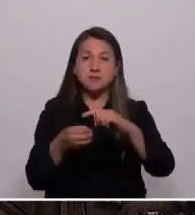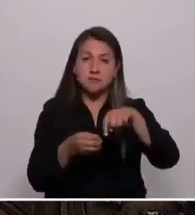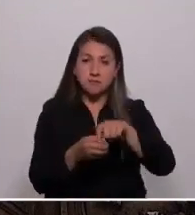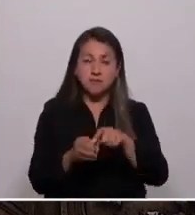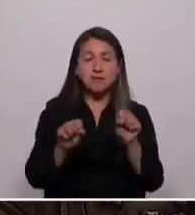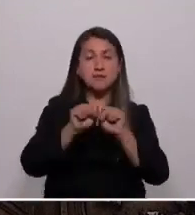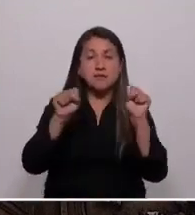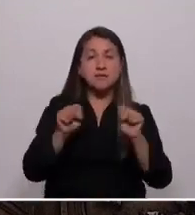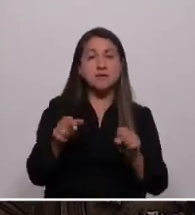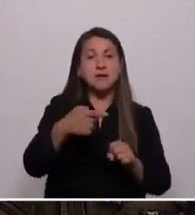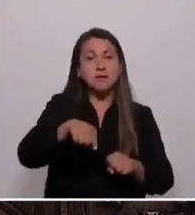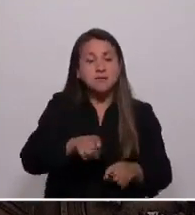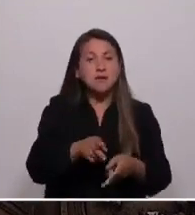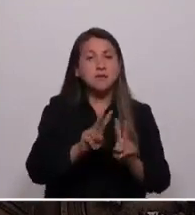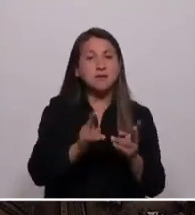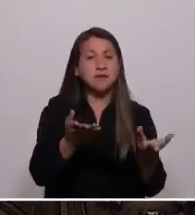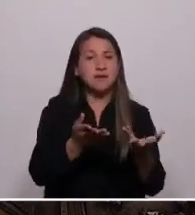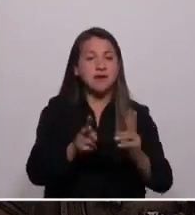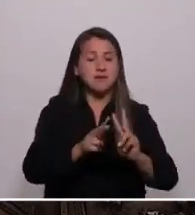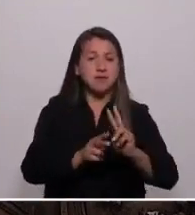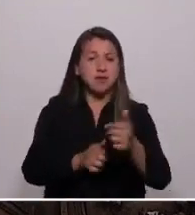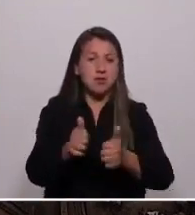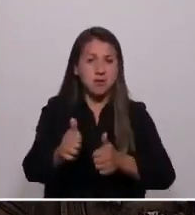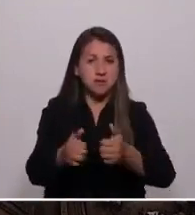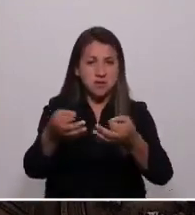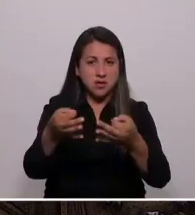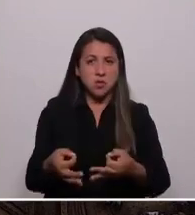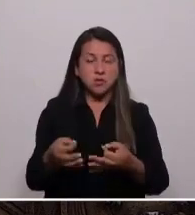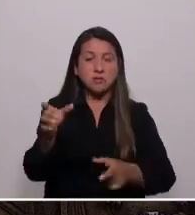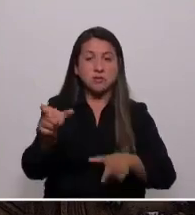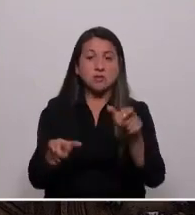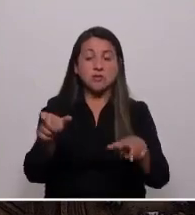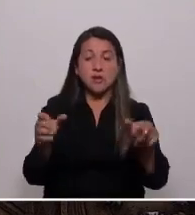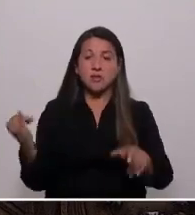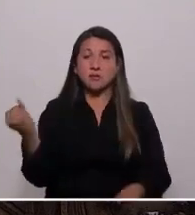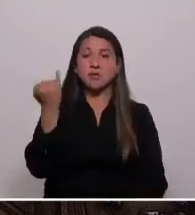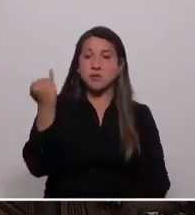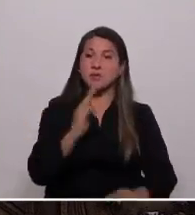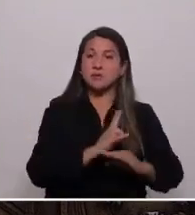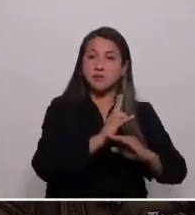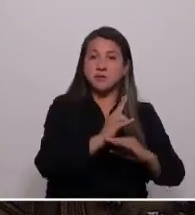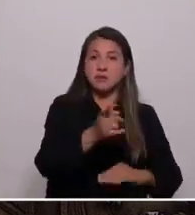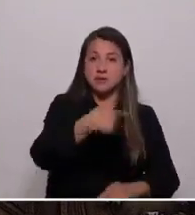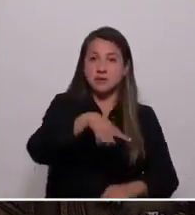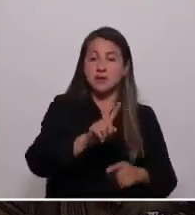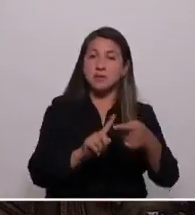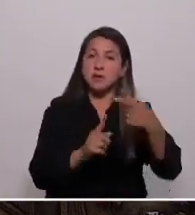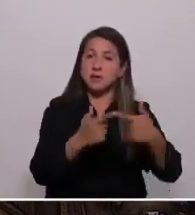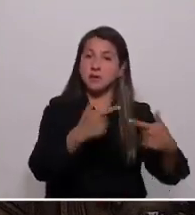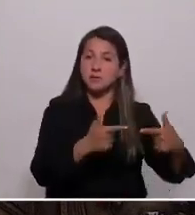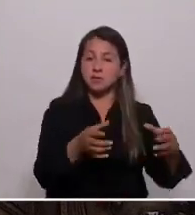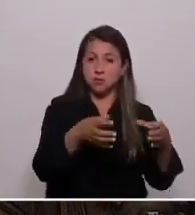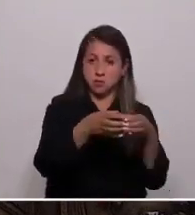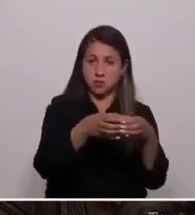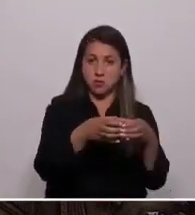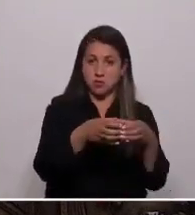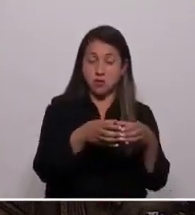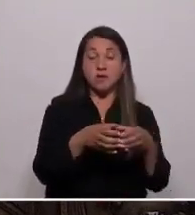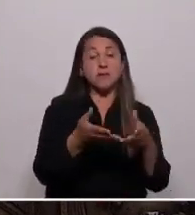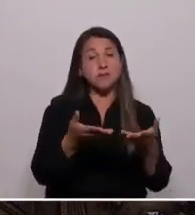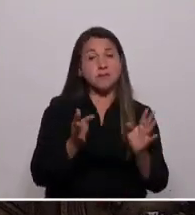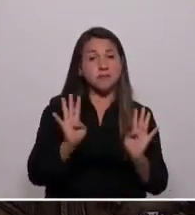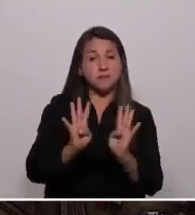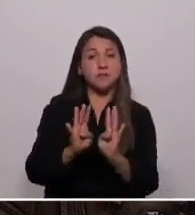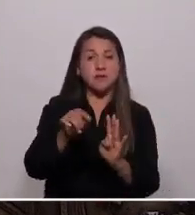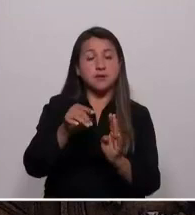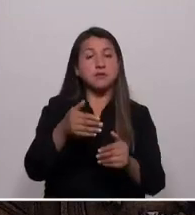sistema que permita una competencia justa entre independientes y representantes de partidos políticos. Además, este